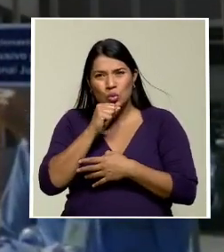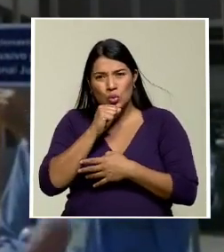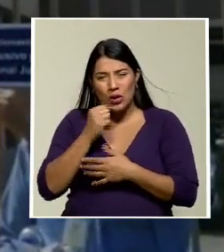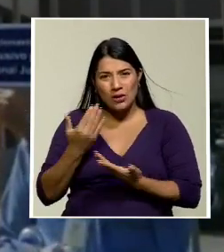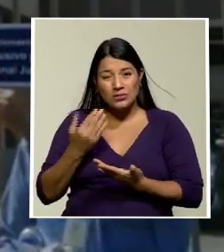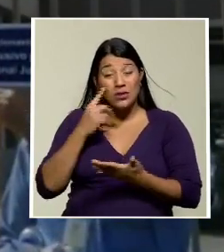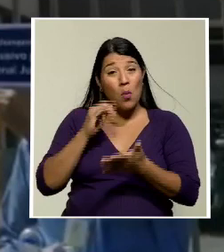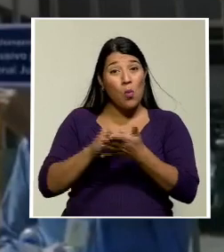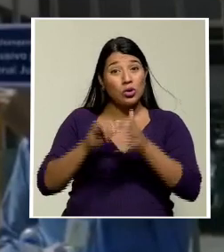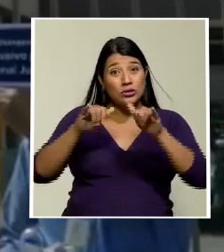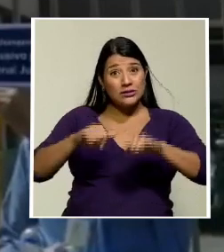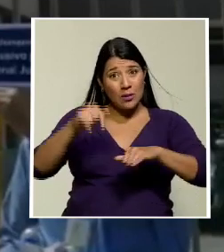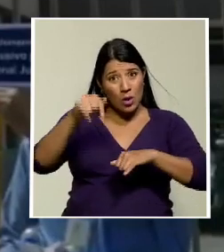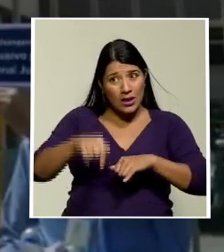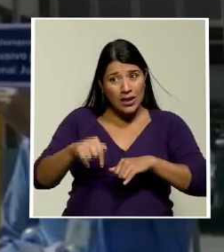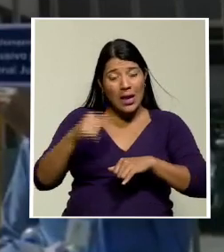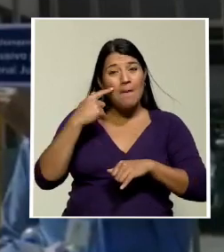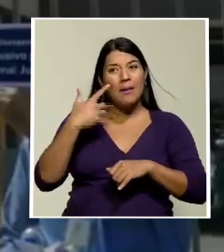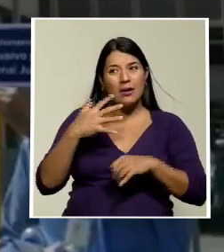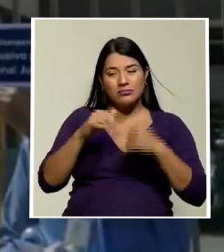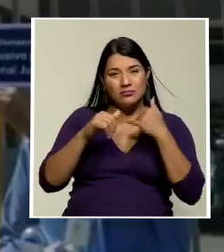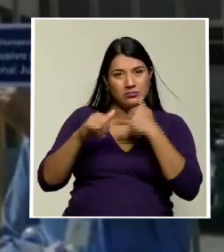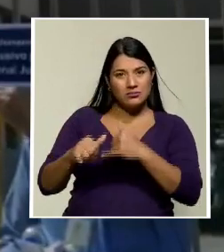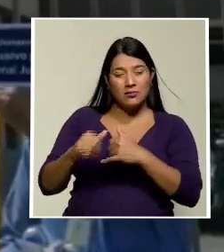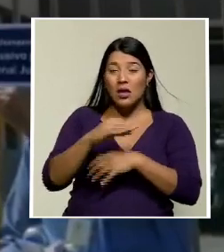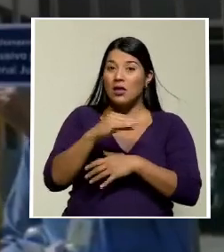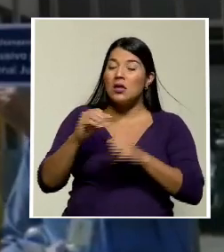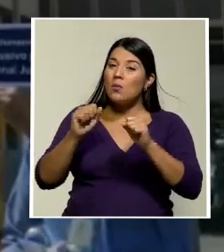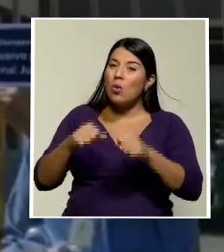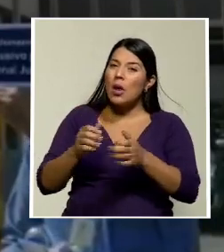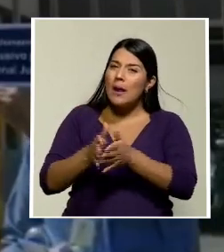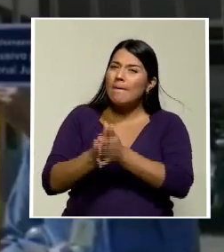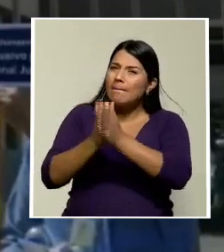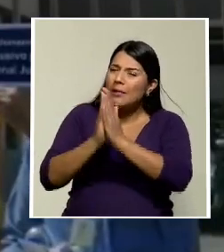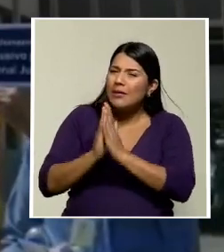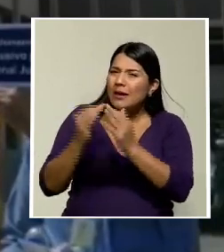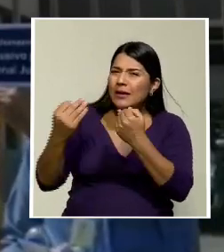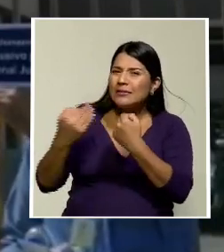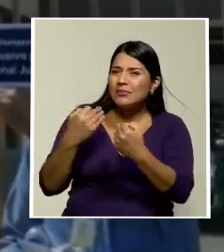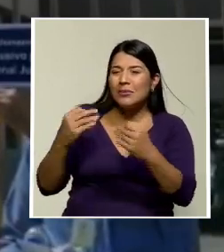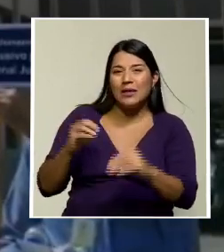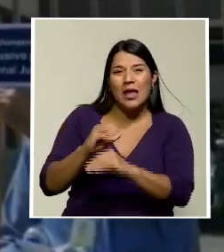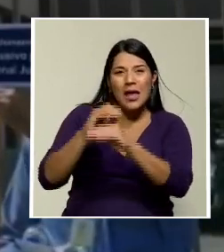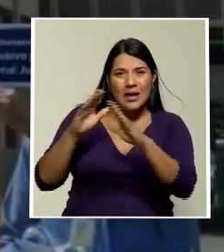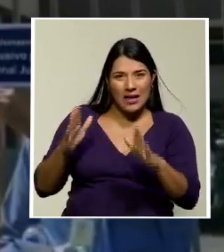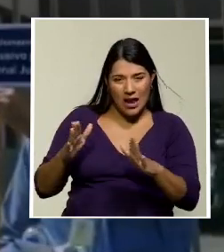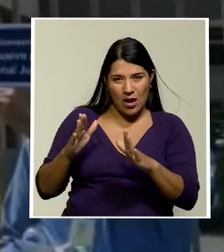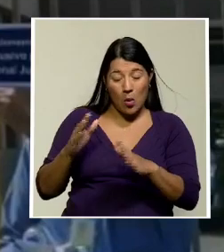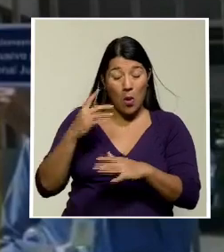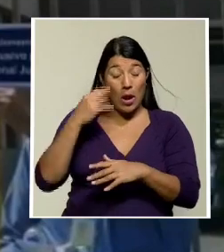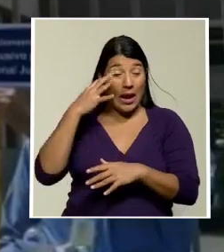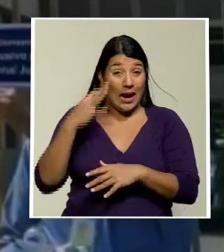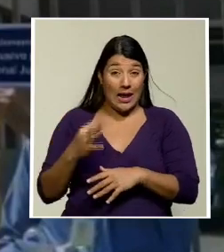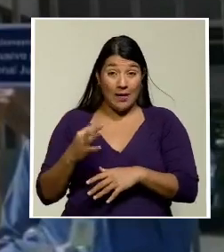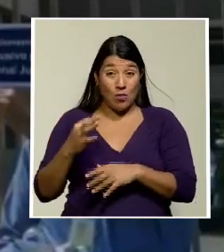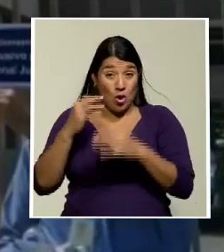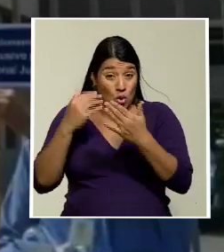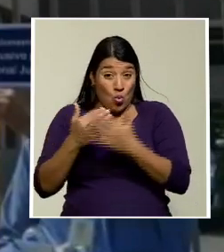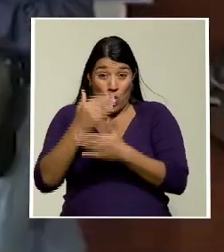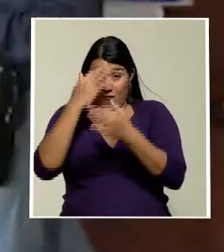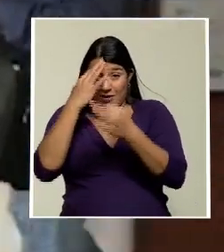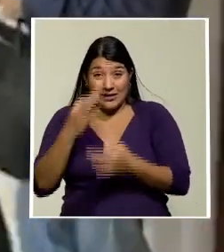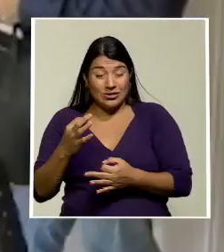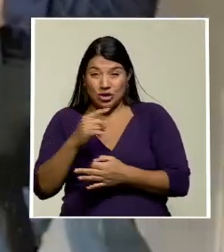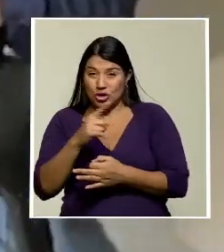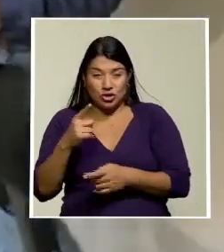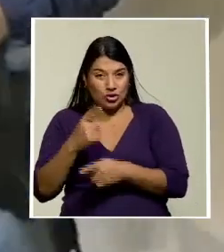aquí para cuidar los sobronales y pedir clarificación de improcedencias que consideramos han tenido esas decisiones